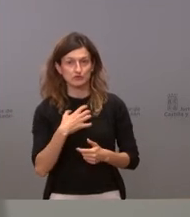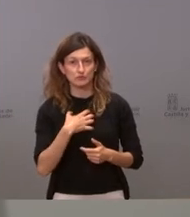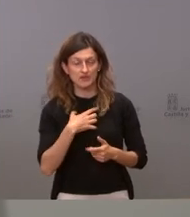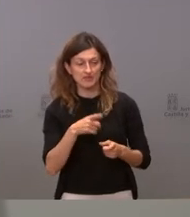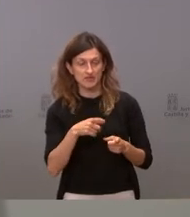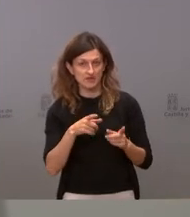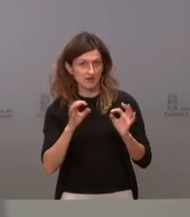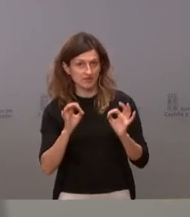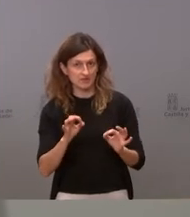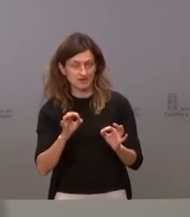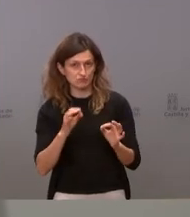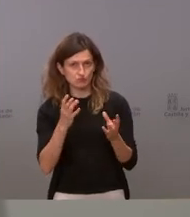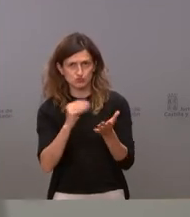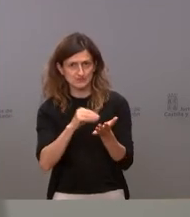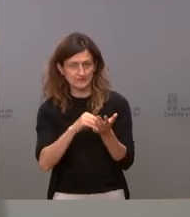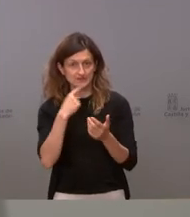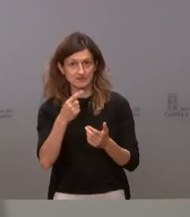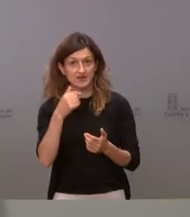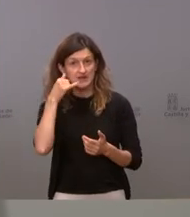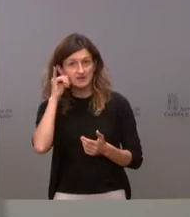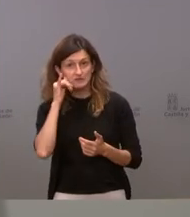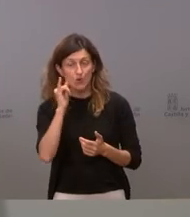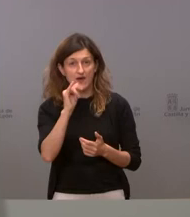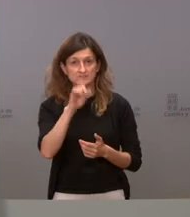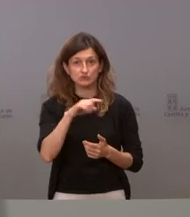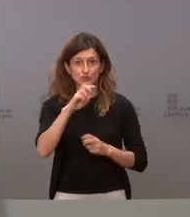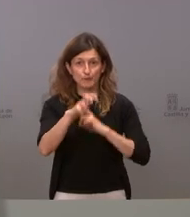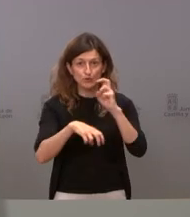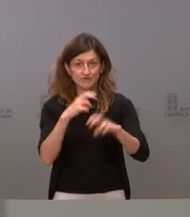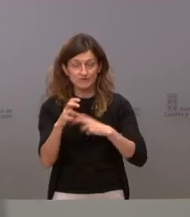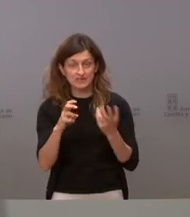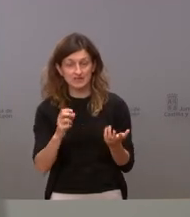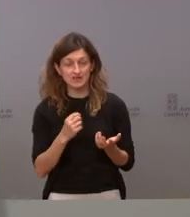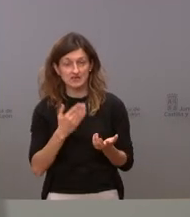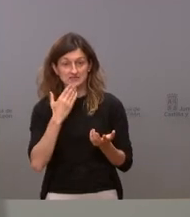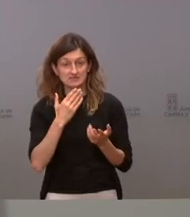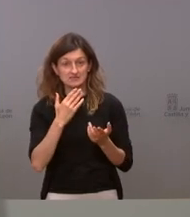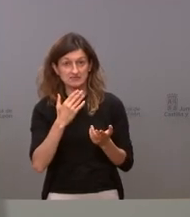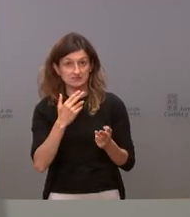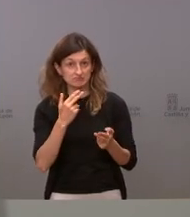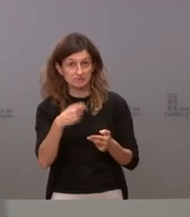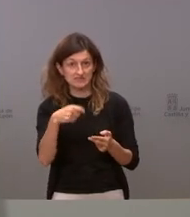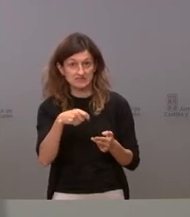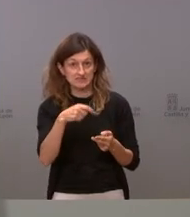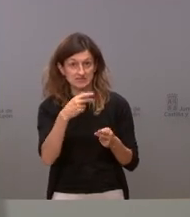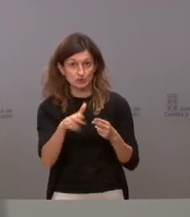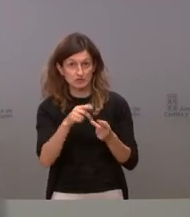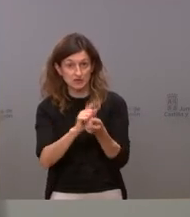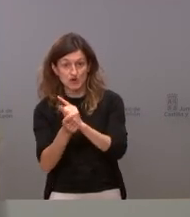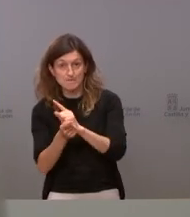lo hemos dicho muchas veces. ¿Existe riesgo o no de que se modifique si se produce un cambio de signo político?